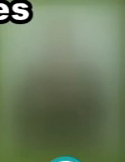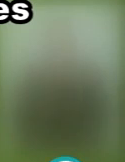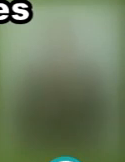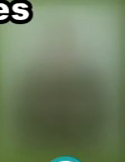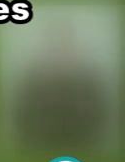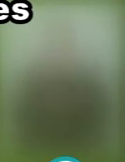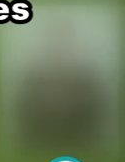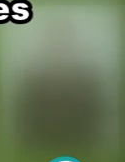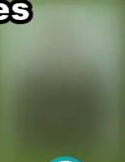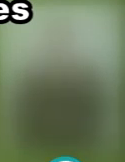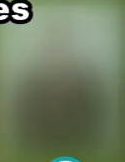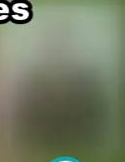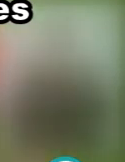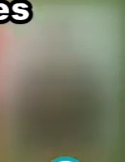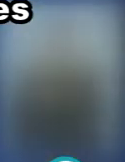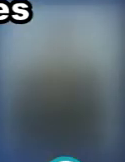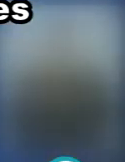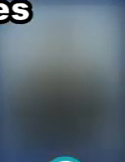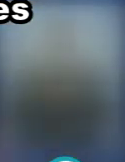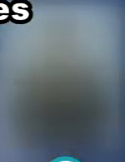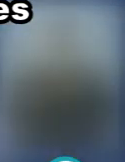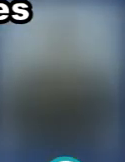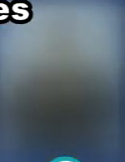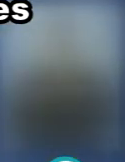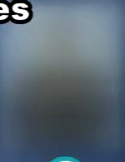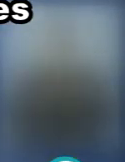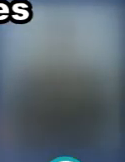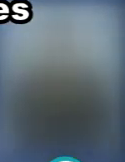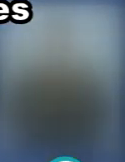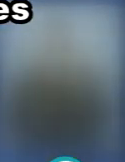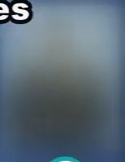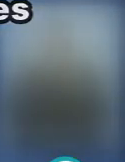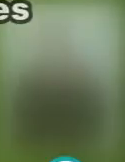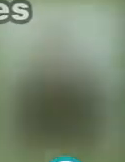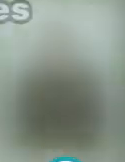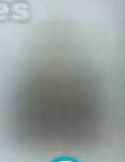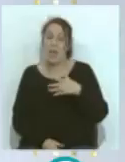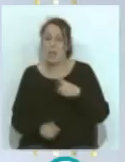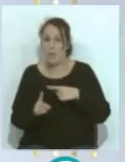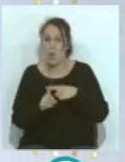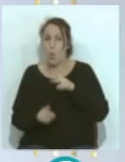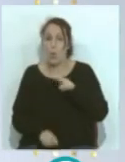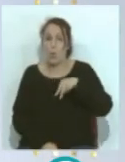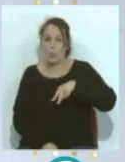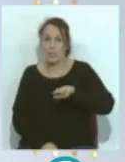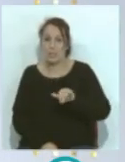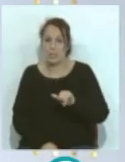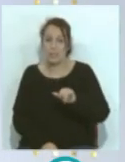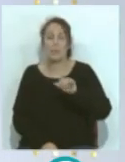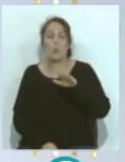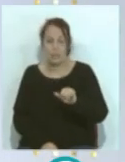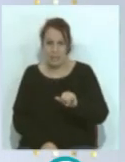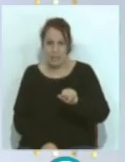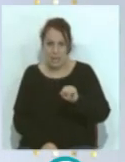sumar tres puntos el conjunto de Marcelino y Unai Simón que ya acumula, además de este error, pues alguno con la selección.